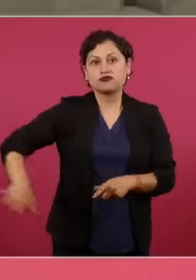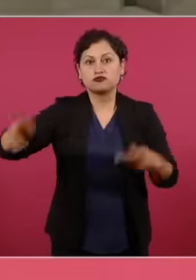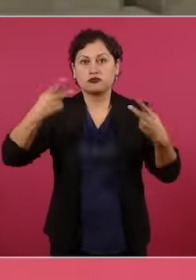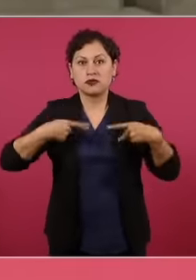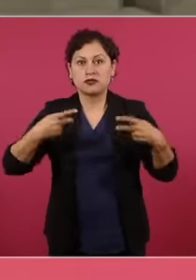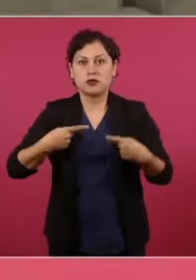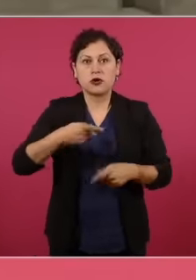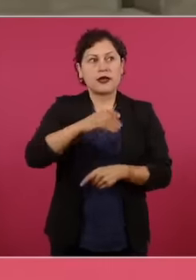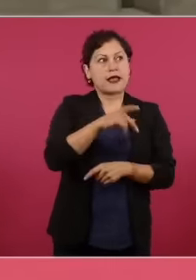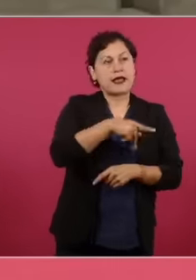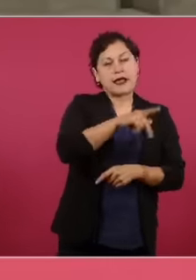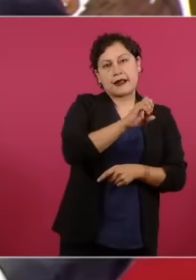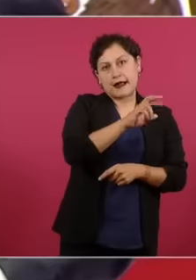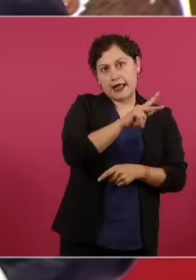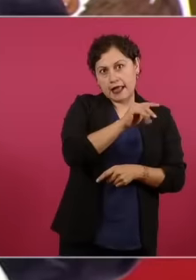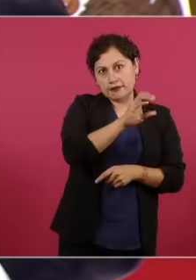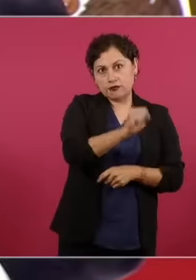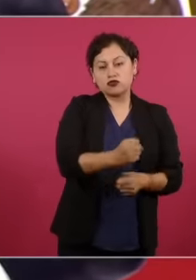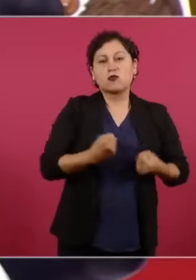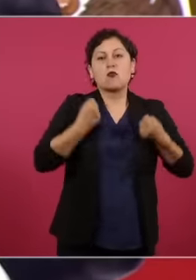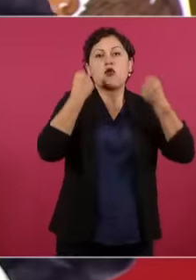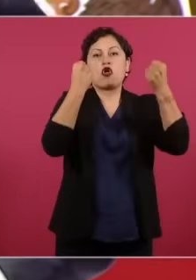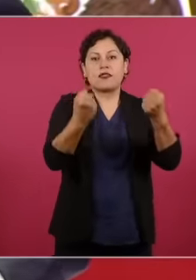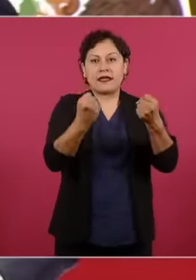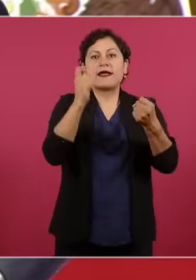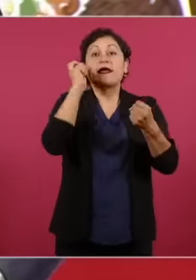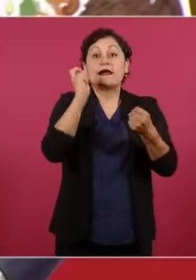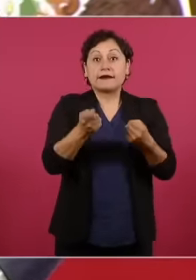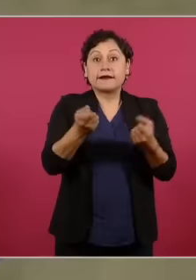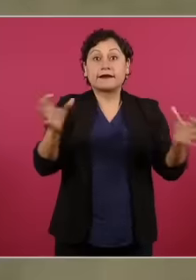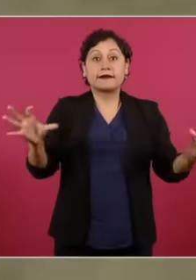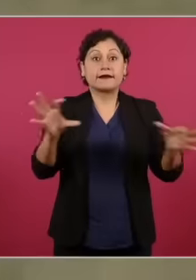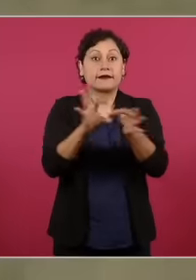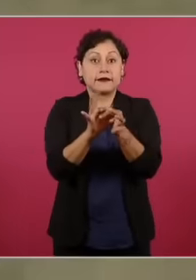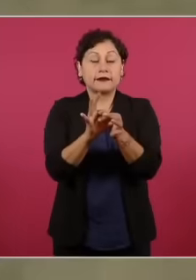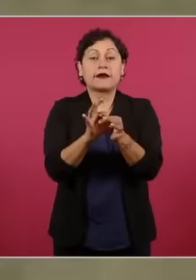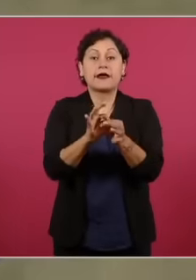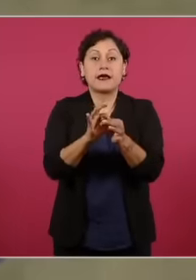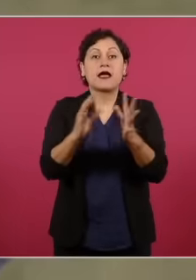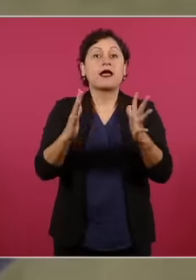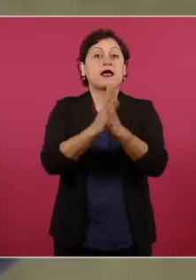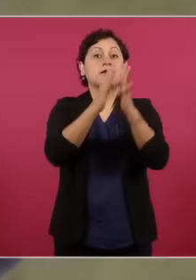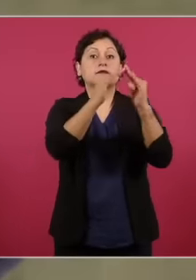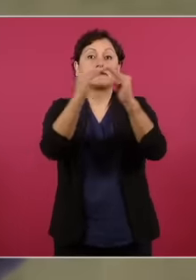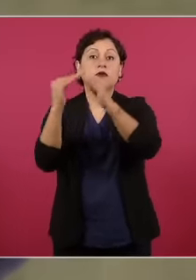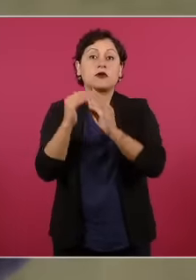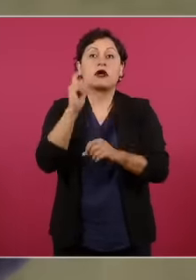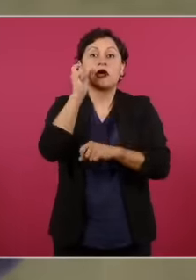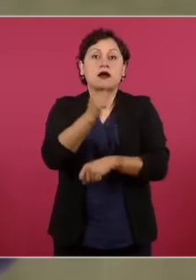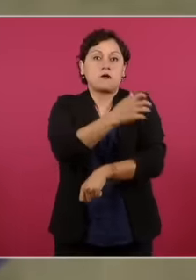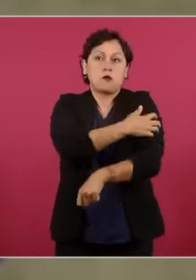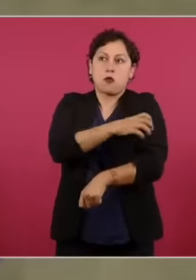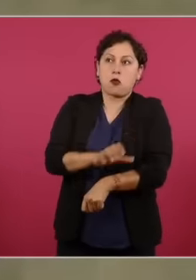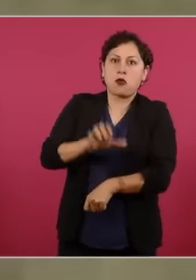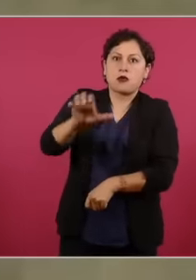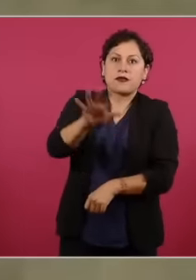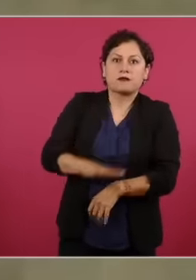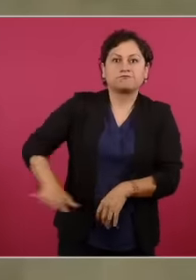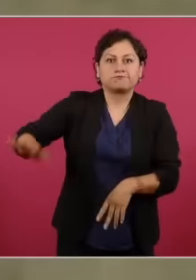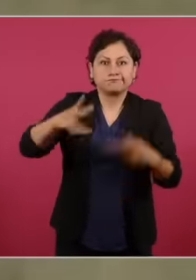La democracia Es el poder Del pueblo Lo que quieren Los oligarcas